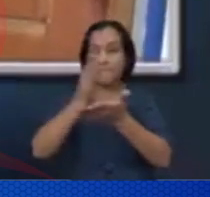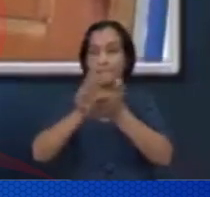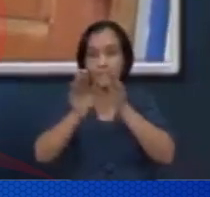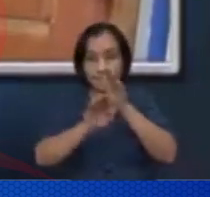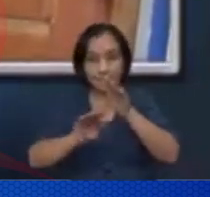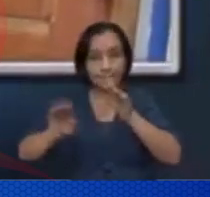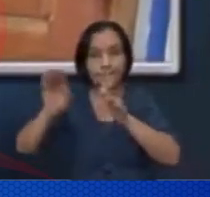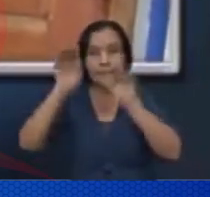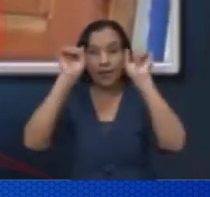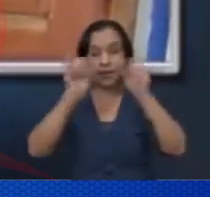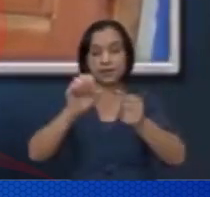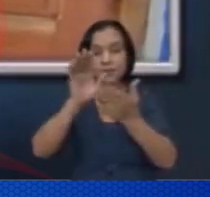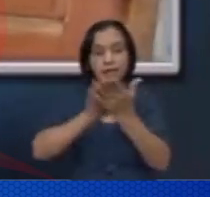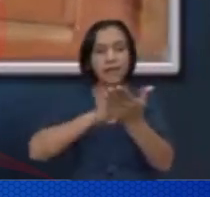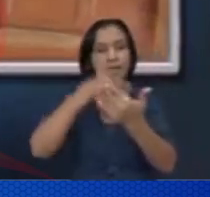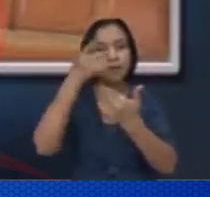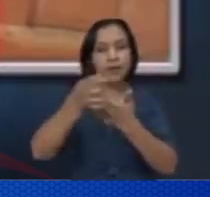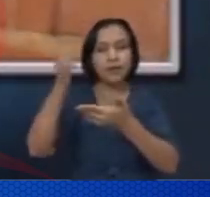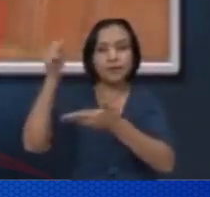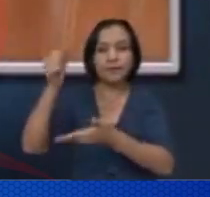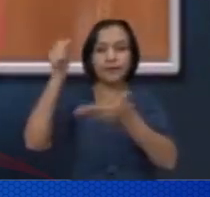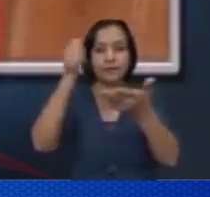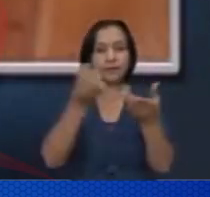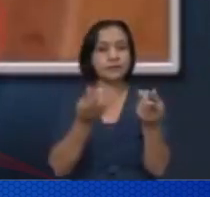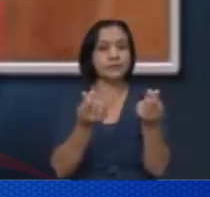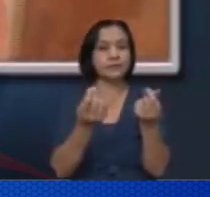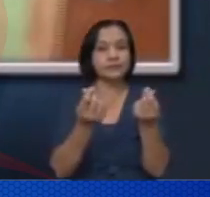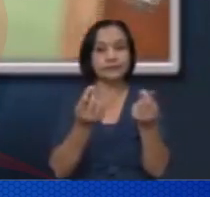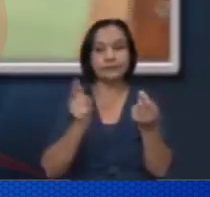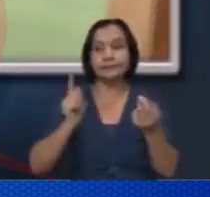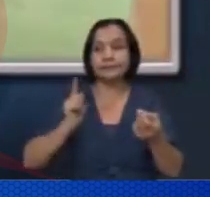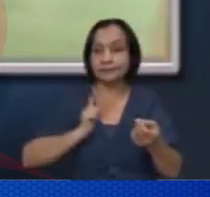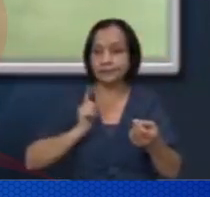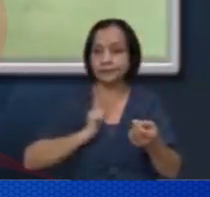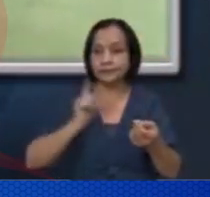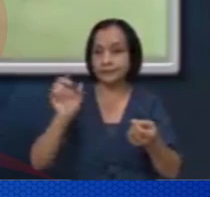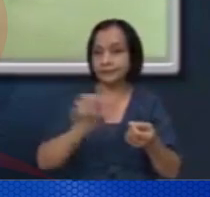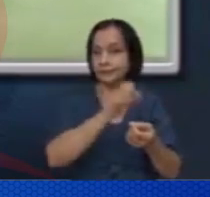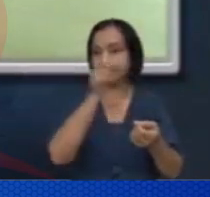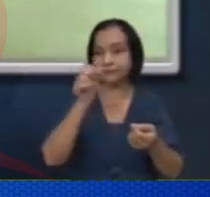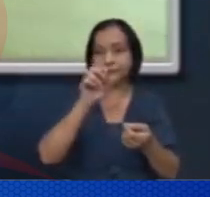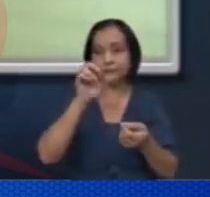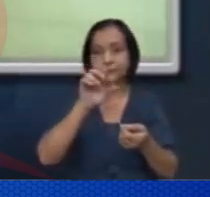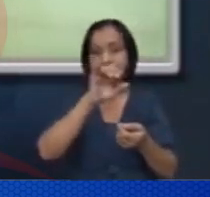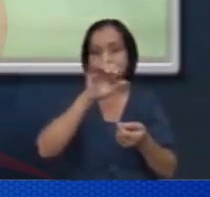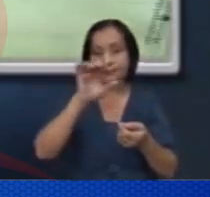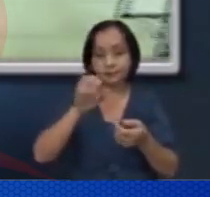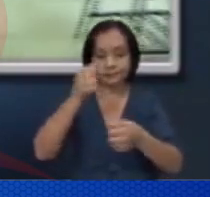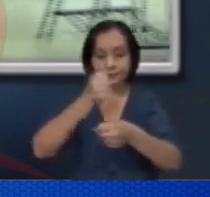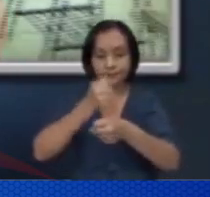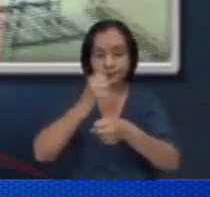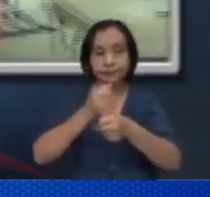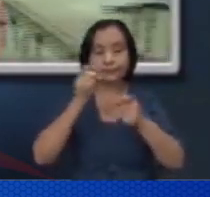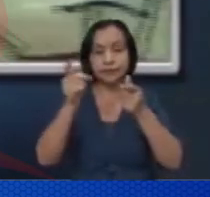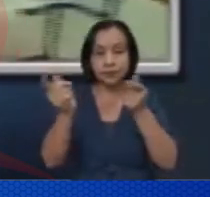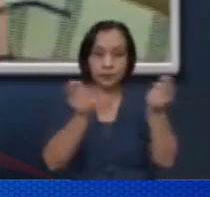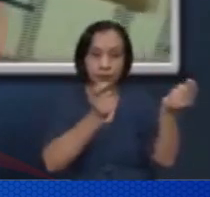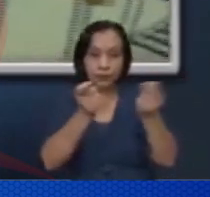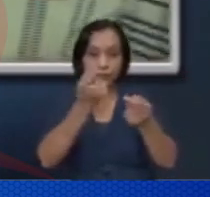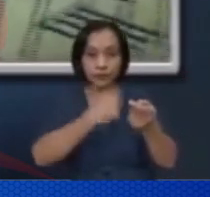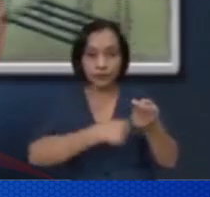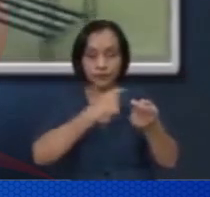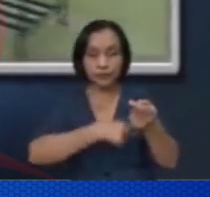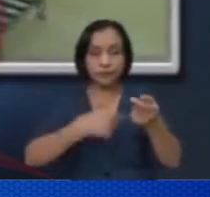pero sí los recursos, lo importante es que ya están asegurados, ¿verdad?, para atender a la familia. Ya se han hecho los estudios técnicos para poder